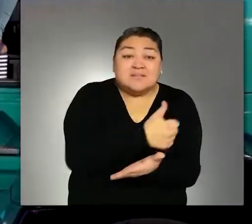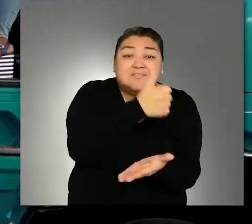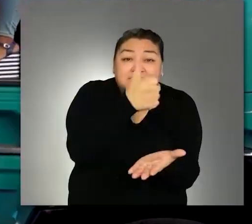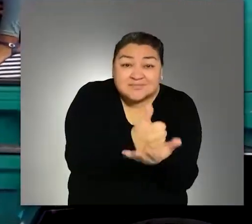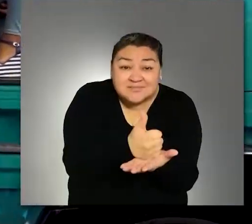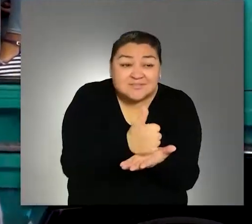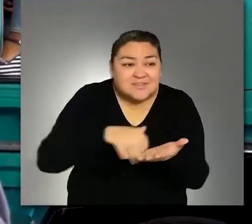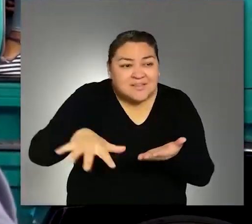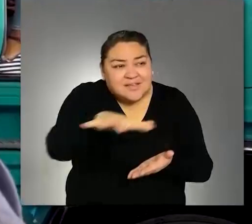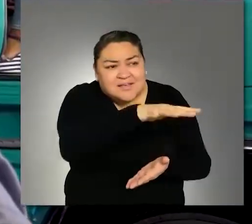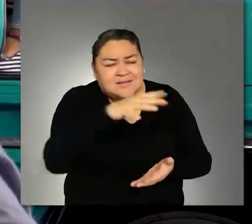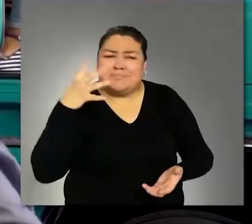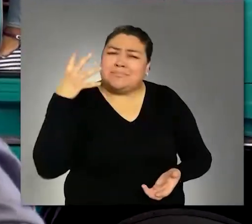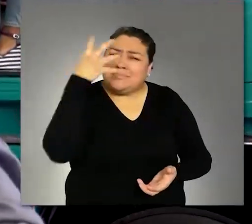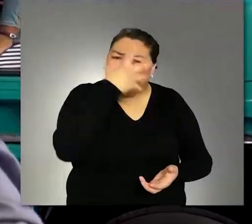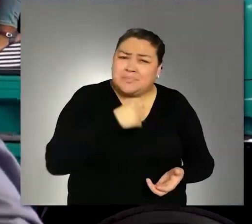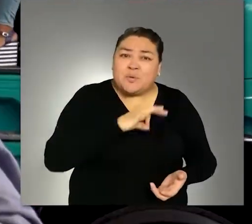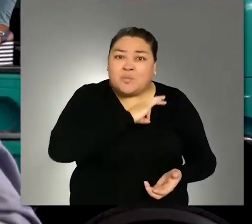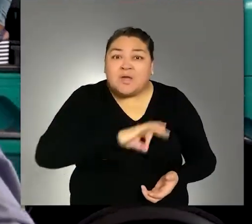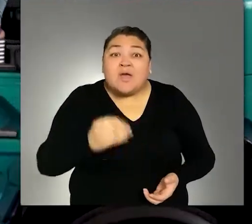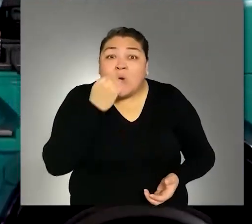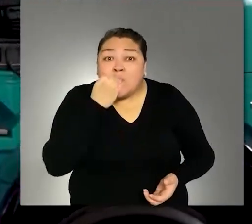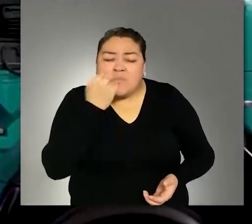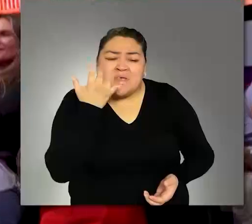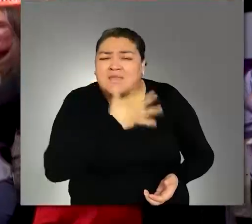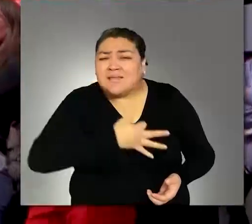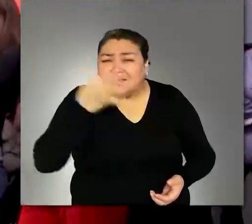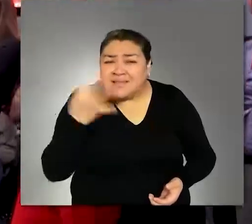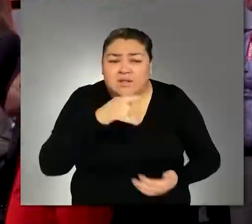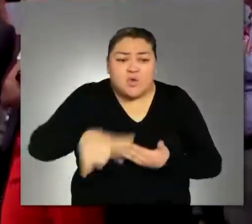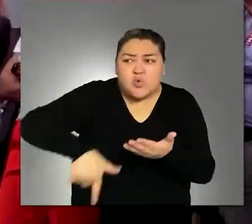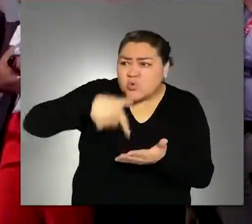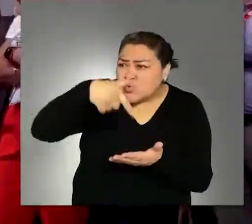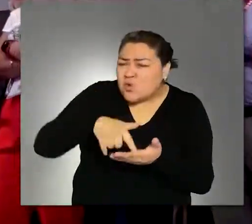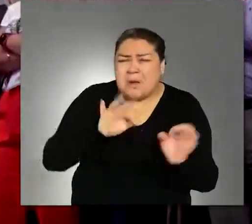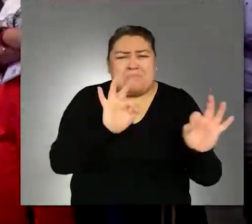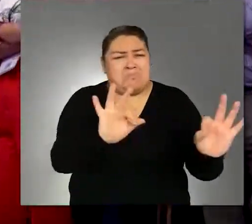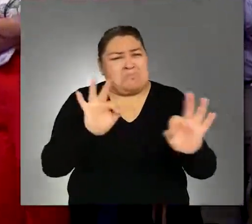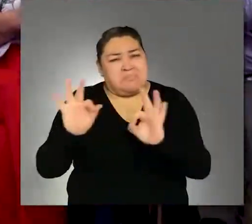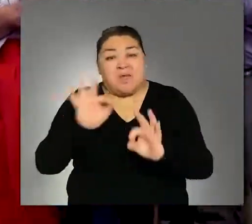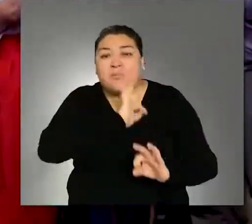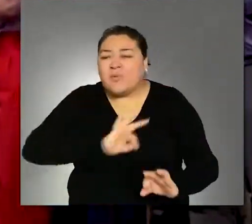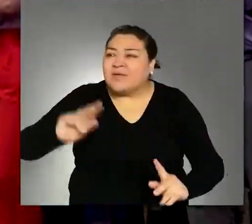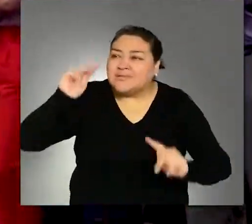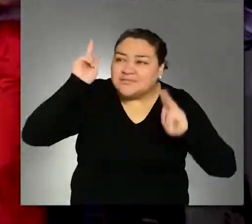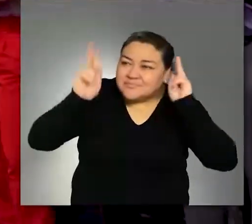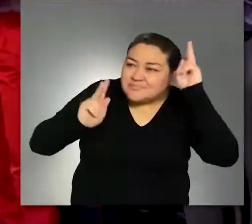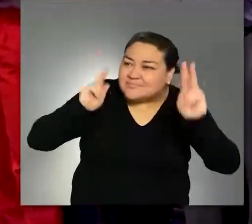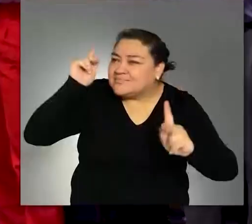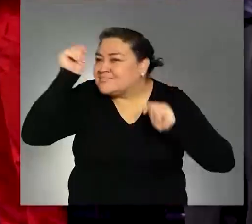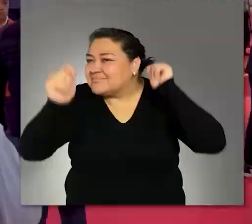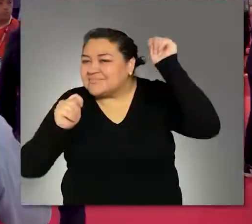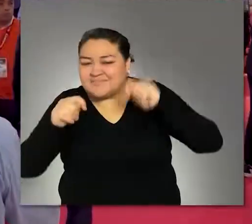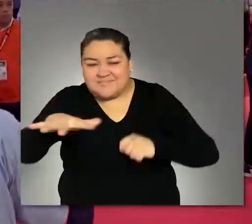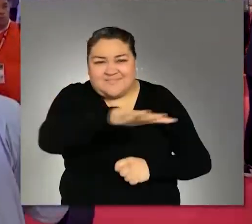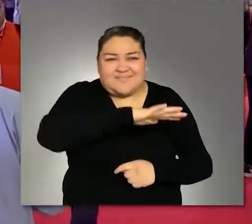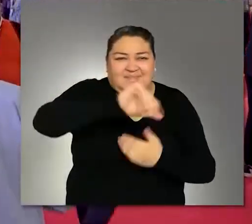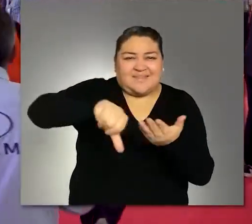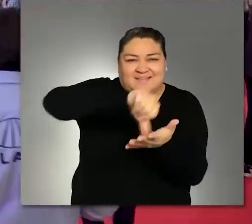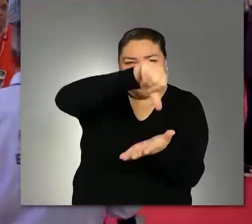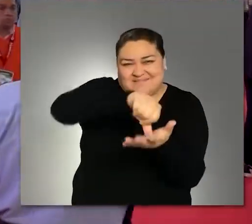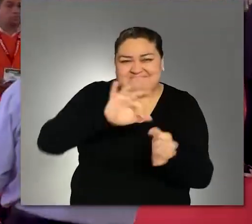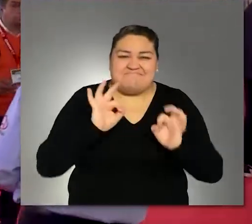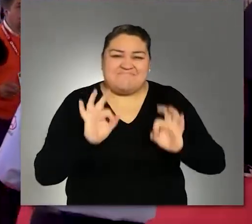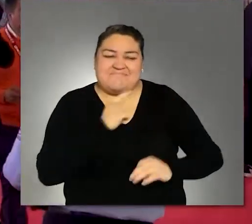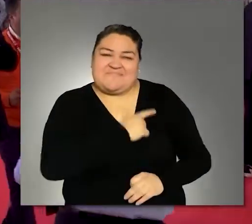la ciudad nos ha ofrecido tanto para la gastronomía, los espacios abiertos y poder turitear un poco